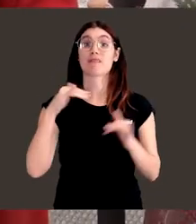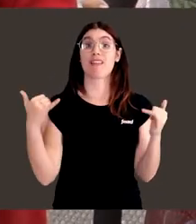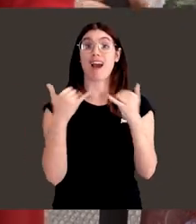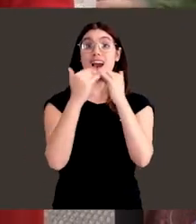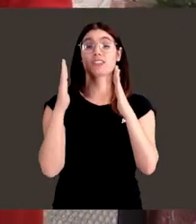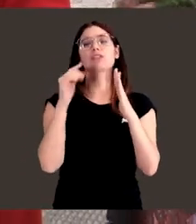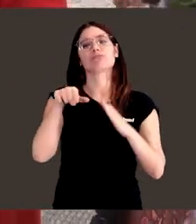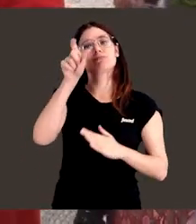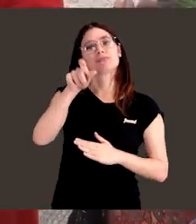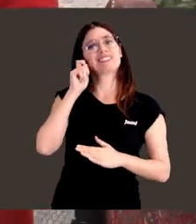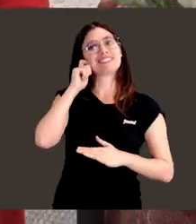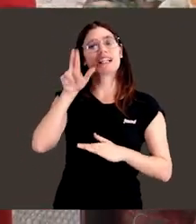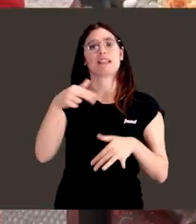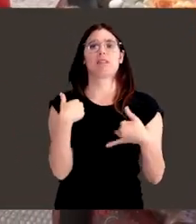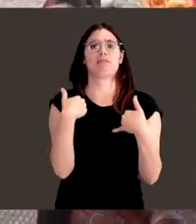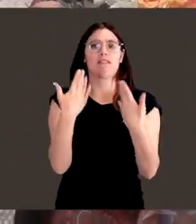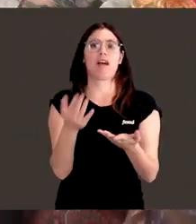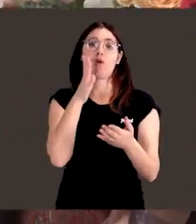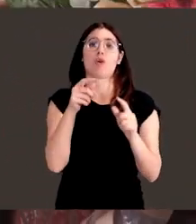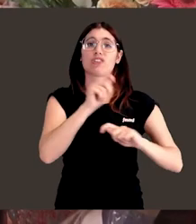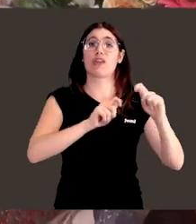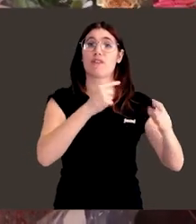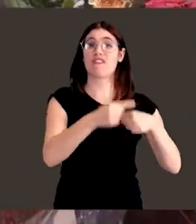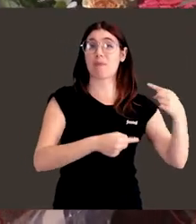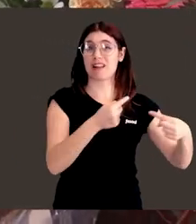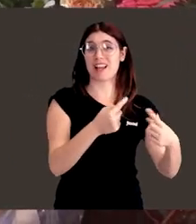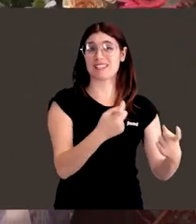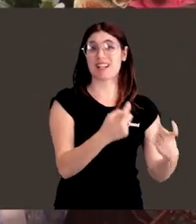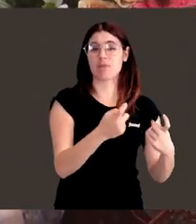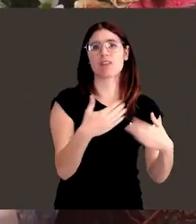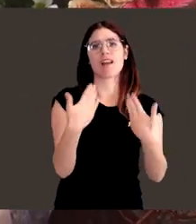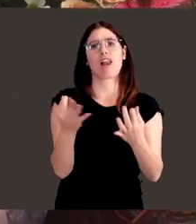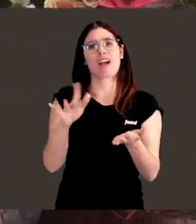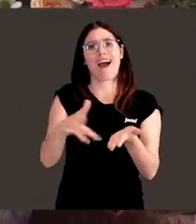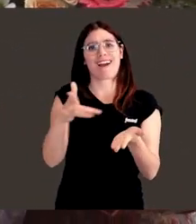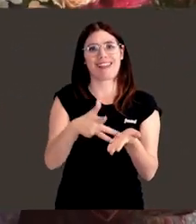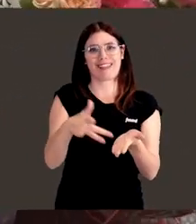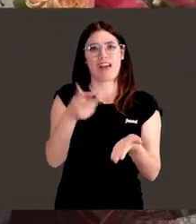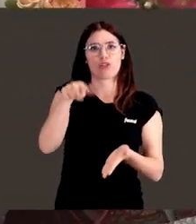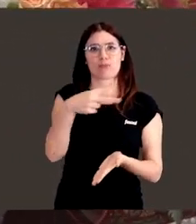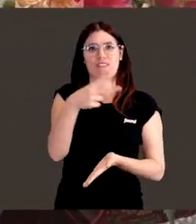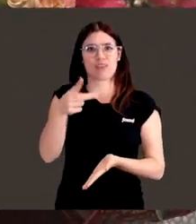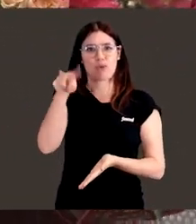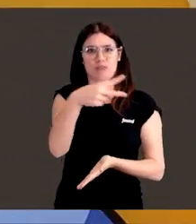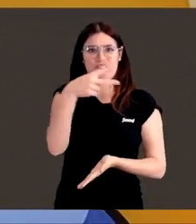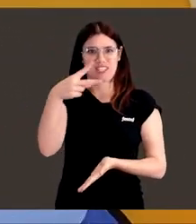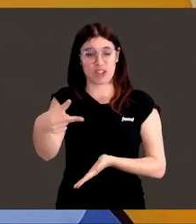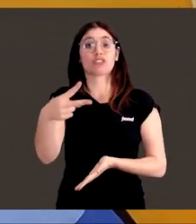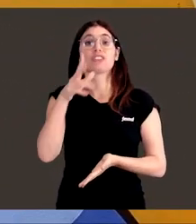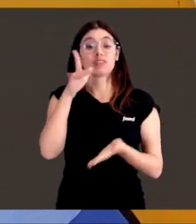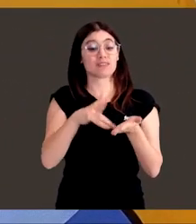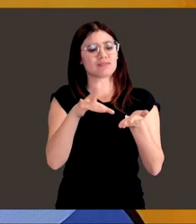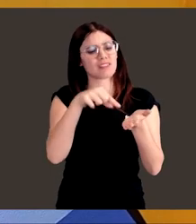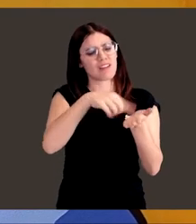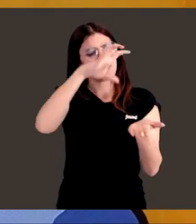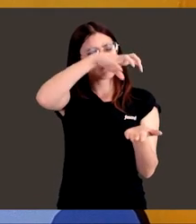Durante el acto, Costey recibió también de manos de la Asociación de Familias del alumnado del colegio la agenda del curso escolar 2021-2022,